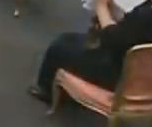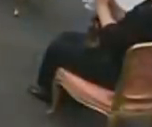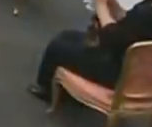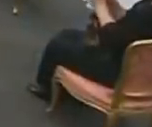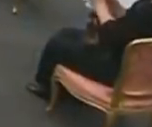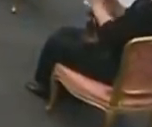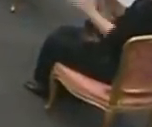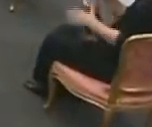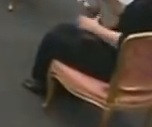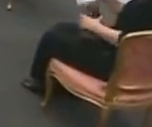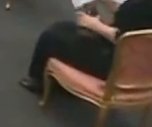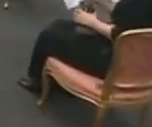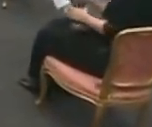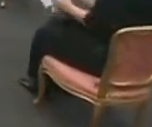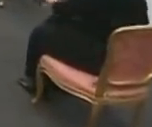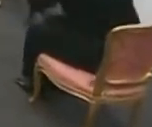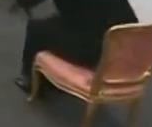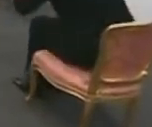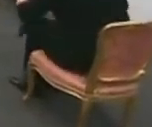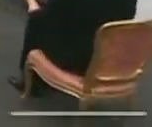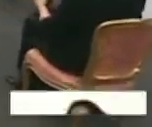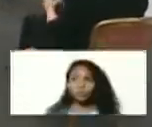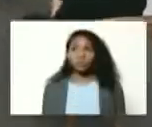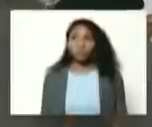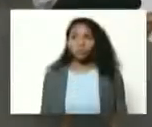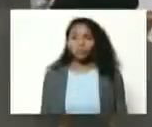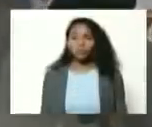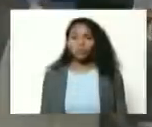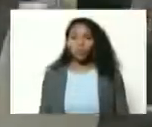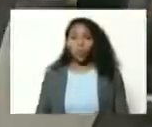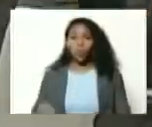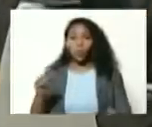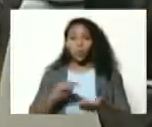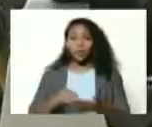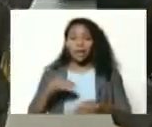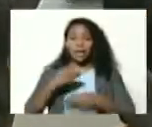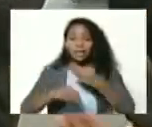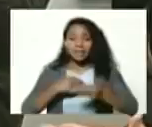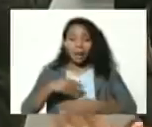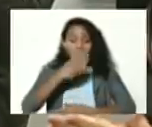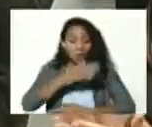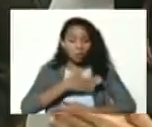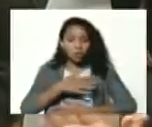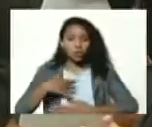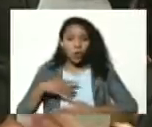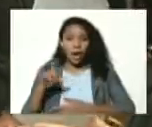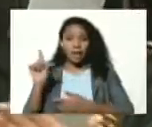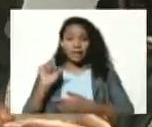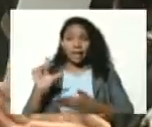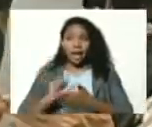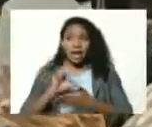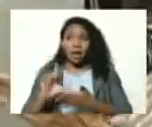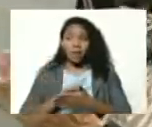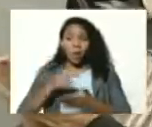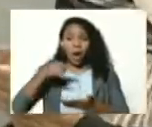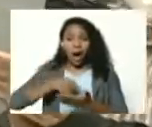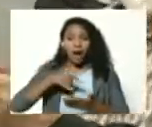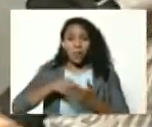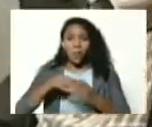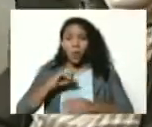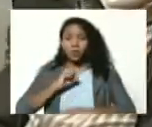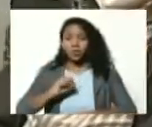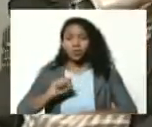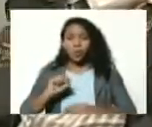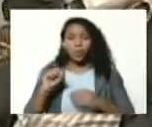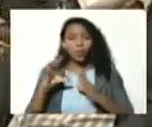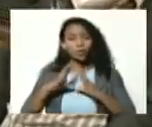Procedamos al bautizo de este libro Carabobo somos todos de